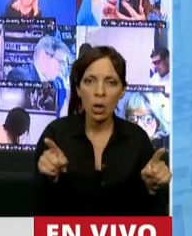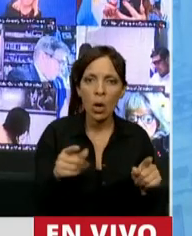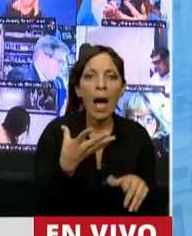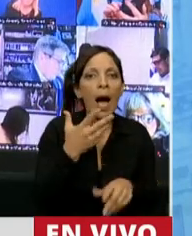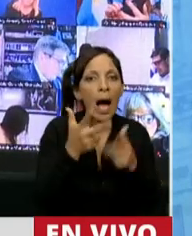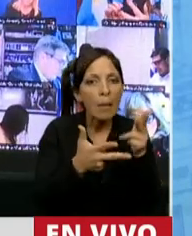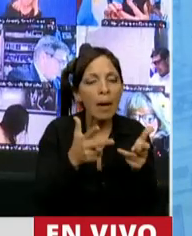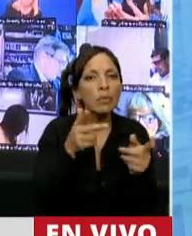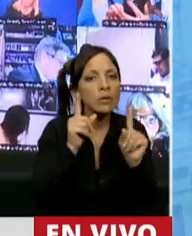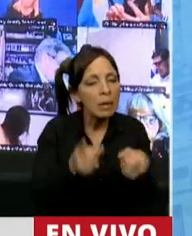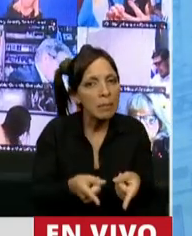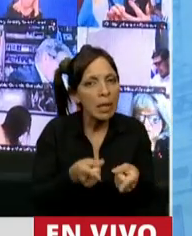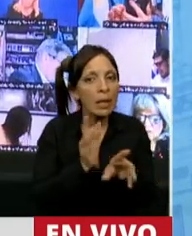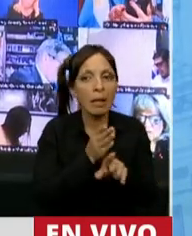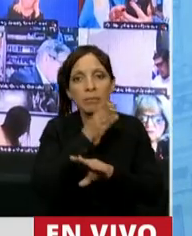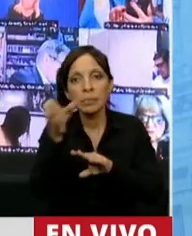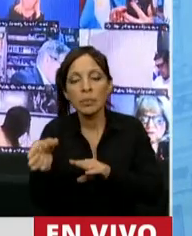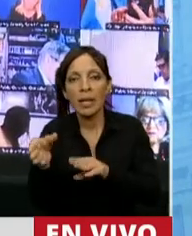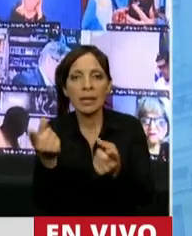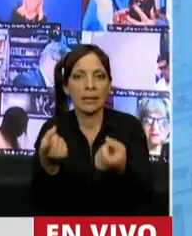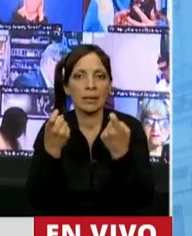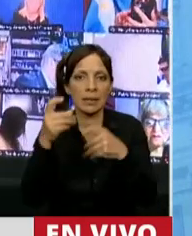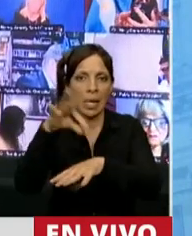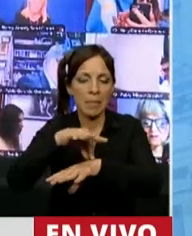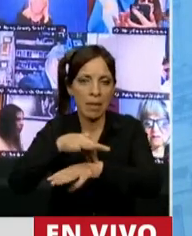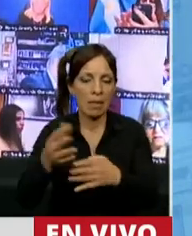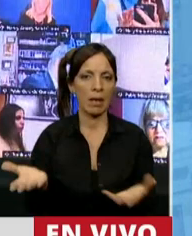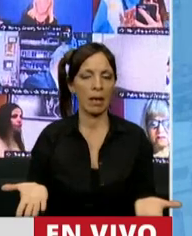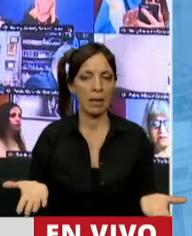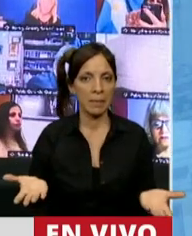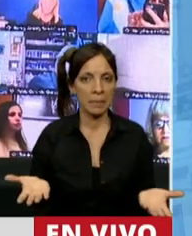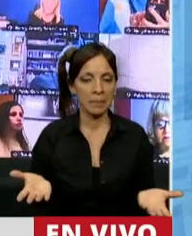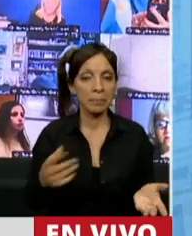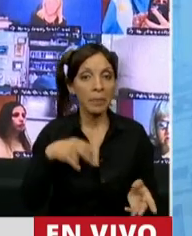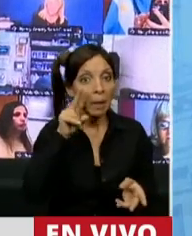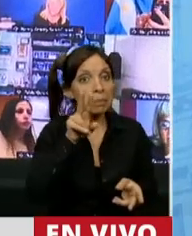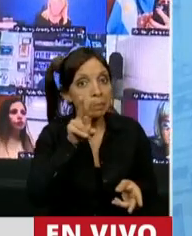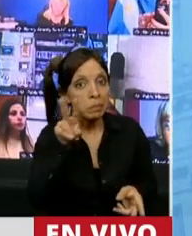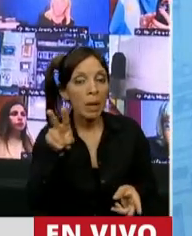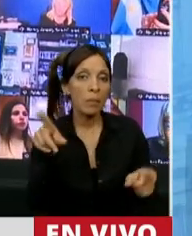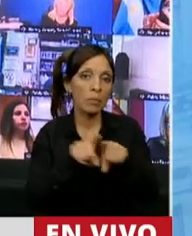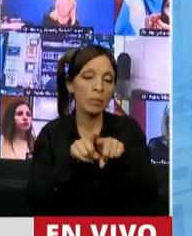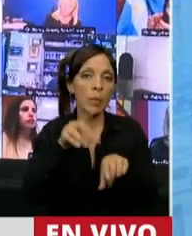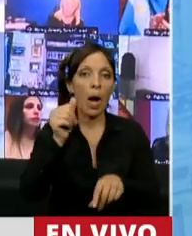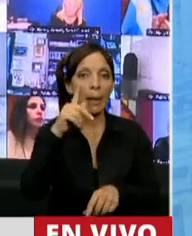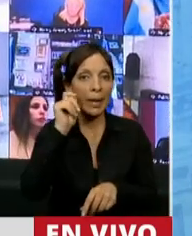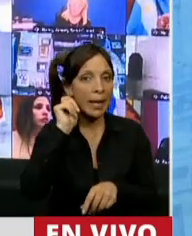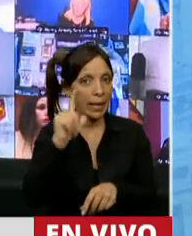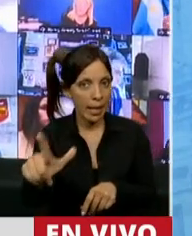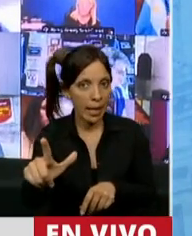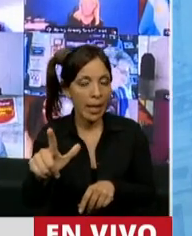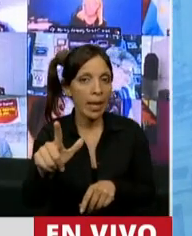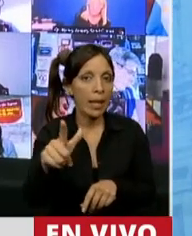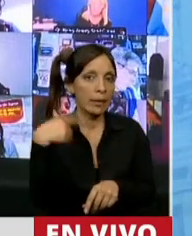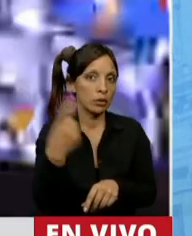hablando hasta de recibir un tratamiento médico y después cuando vemos los casos como Abigail y su papá nos